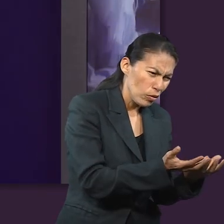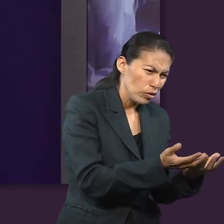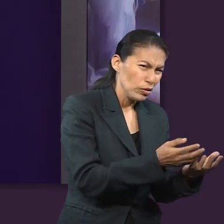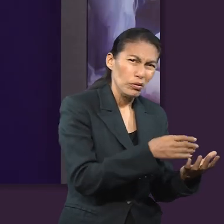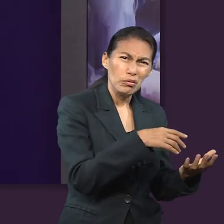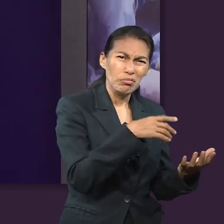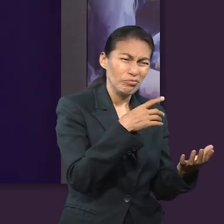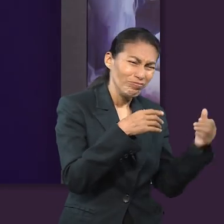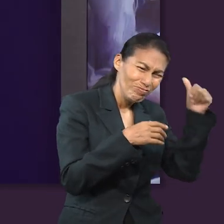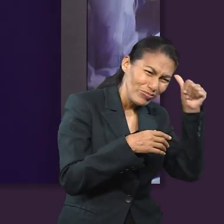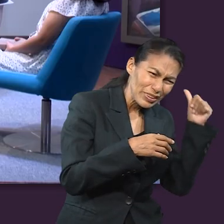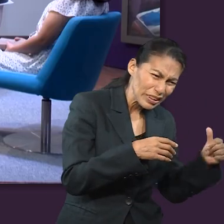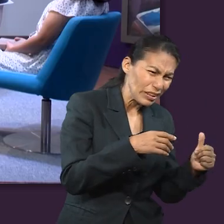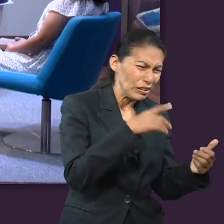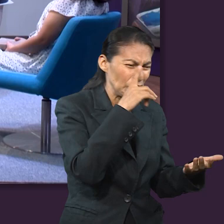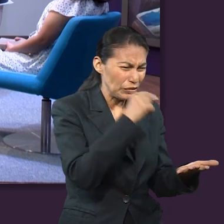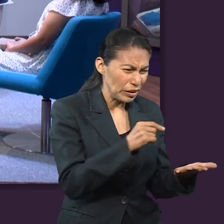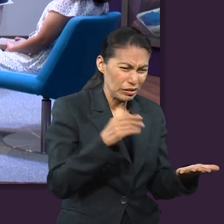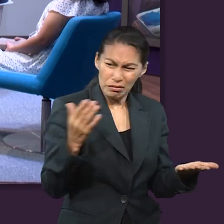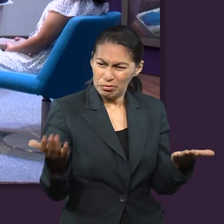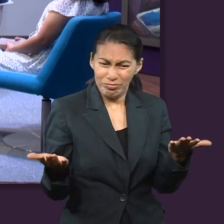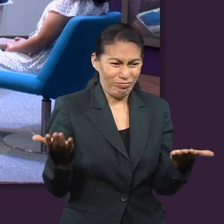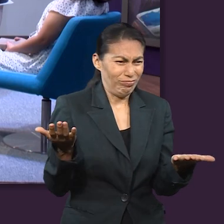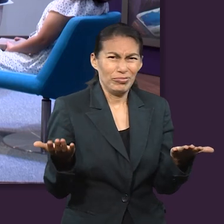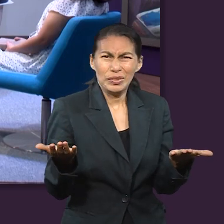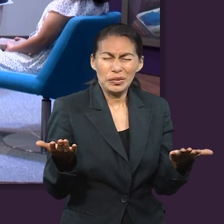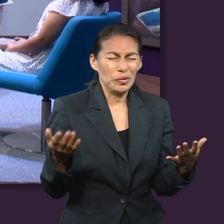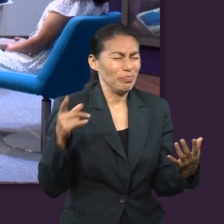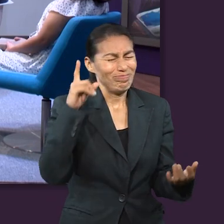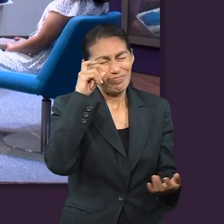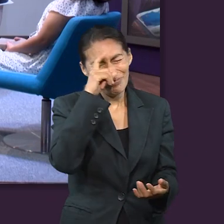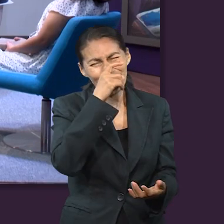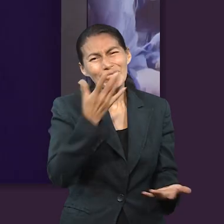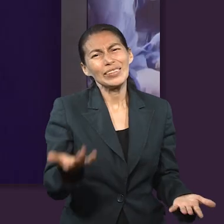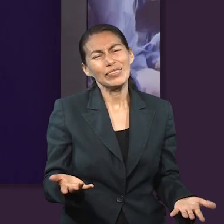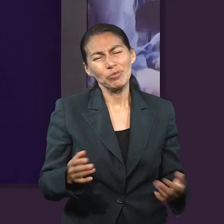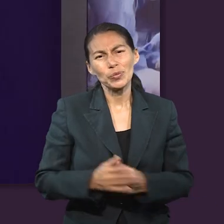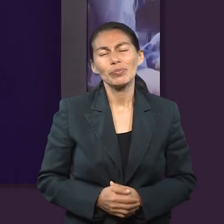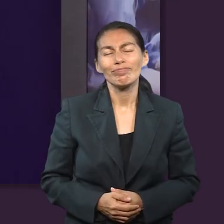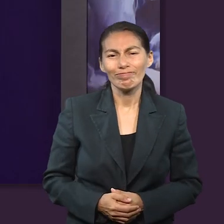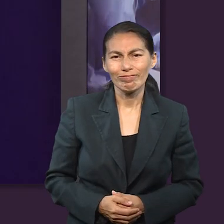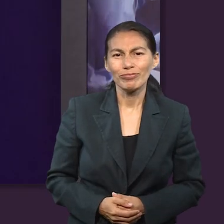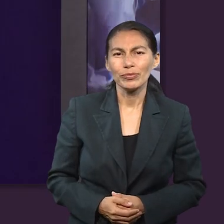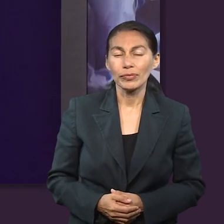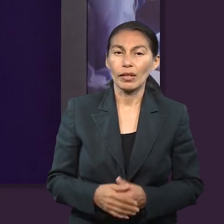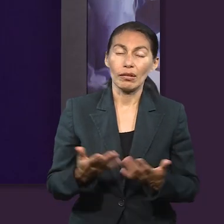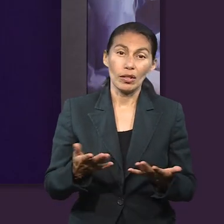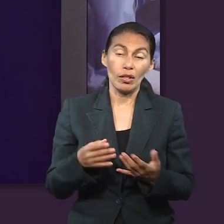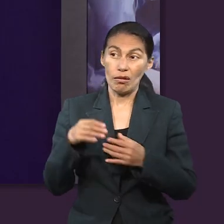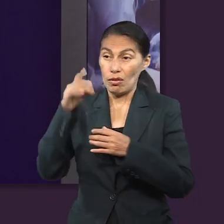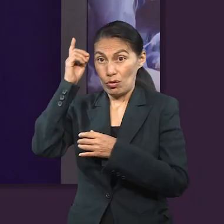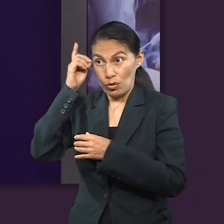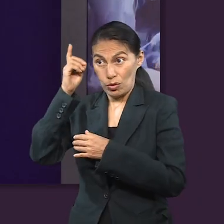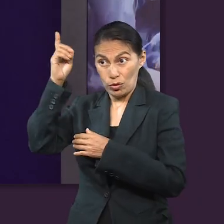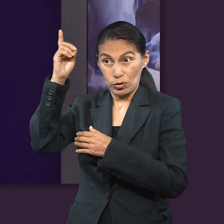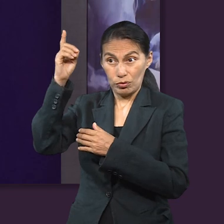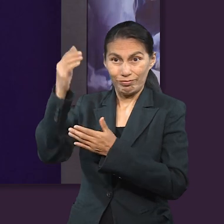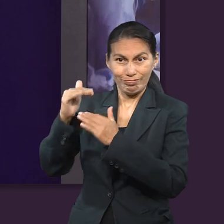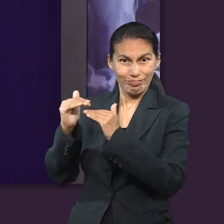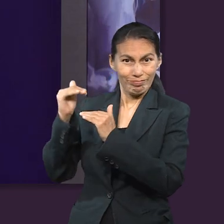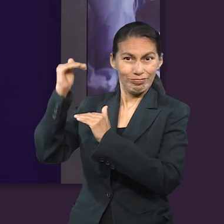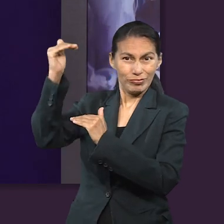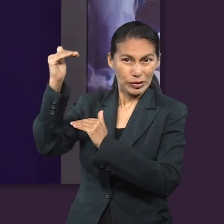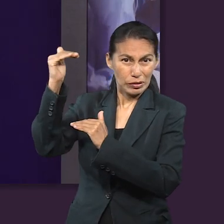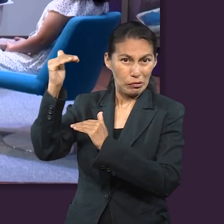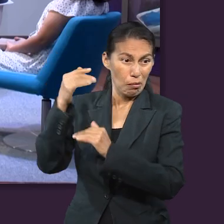es muy notable, ¿no? Es muy contrastante y, pues, definitivamente los rasgos de la